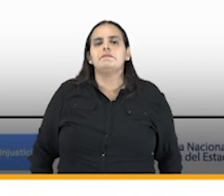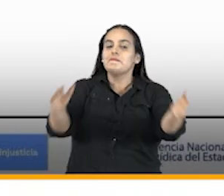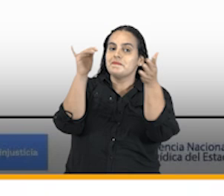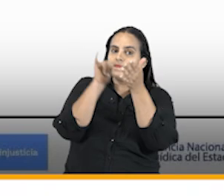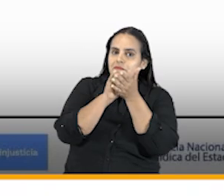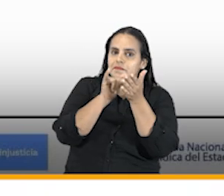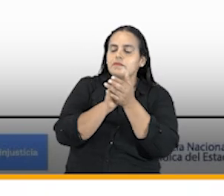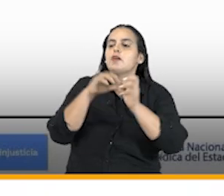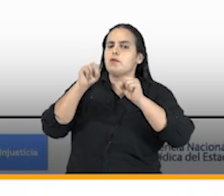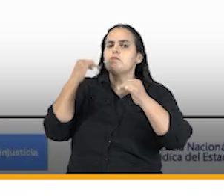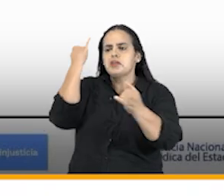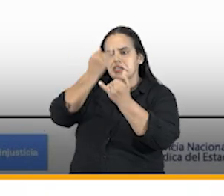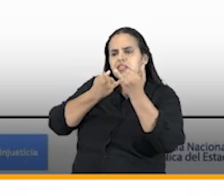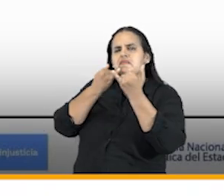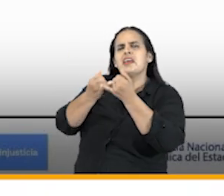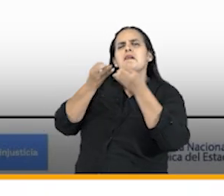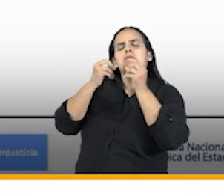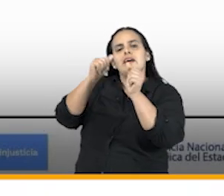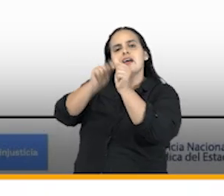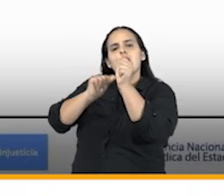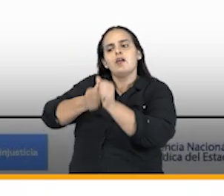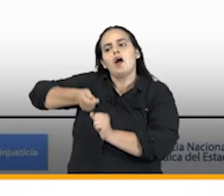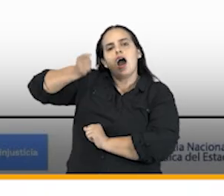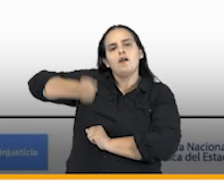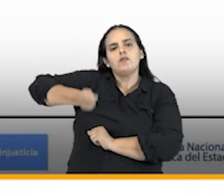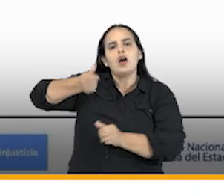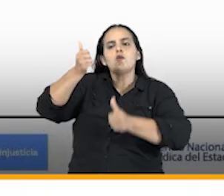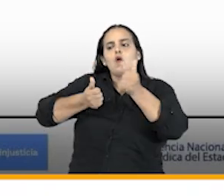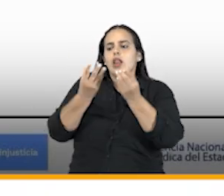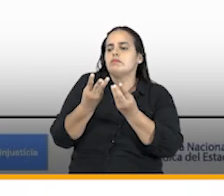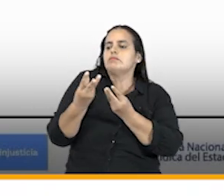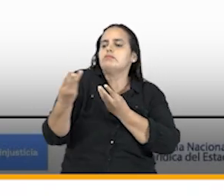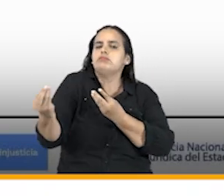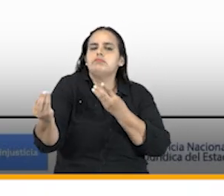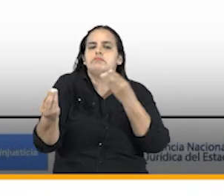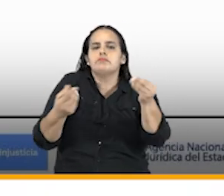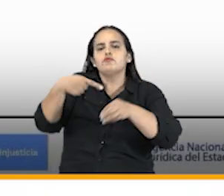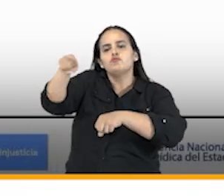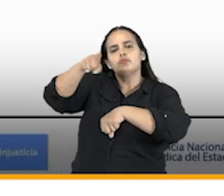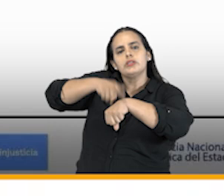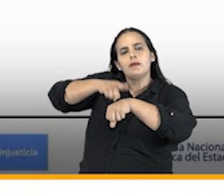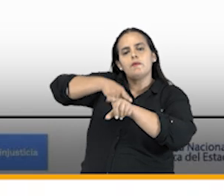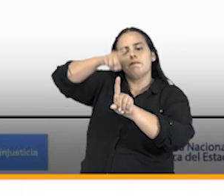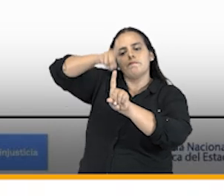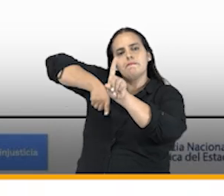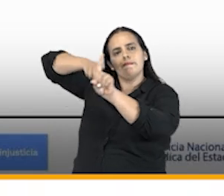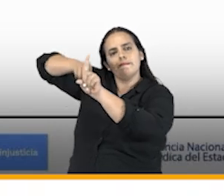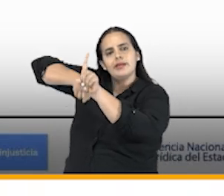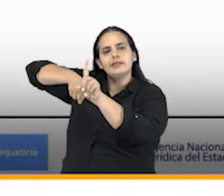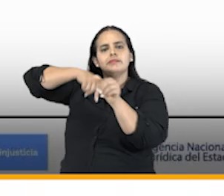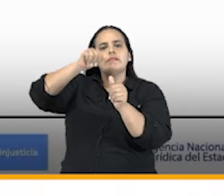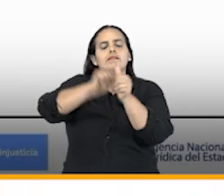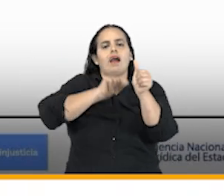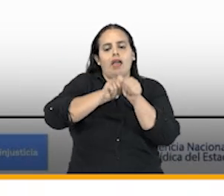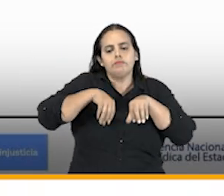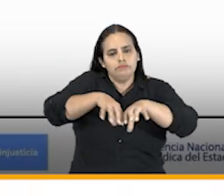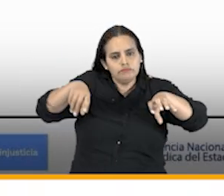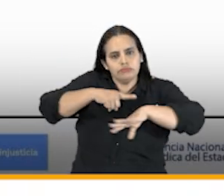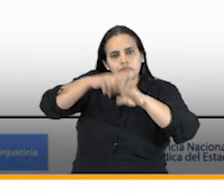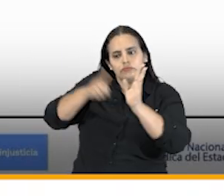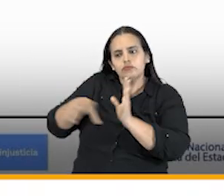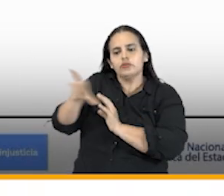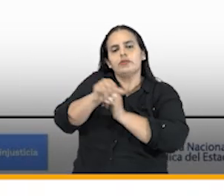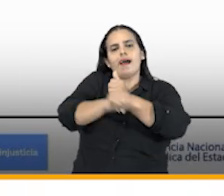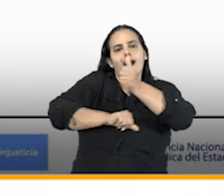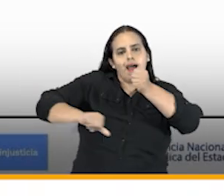asimismo podemos identificar para cada uno de los abogados cuál es la distribución de su tiempo mes a mes por cada uno de los productos que tiene